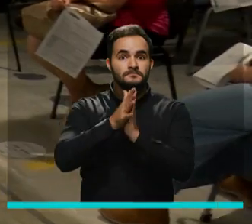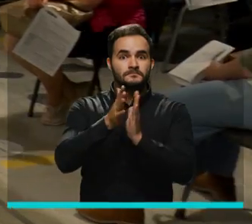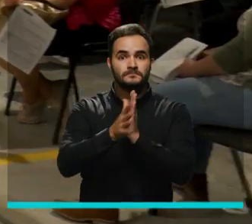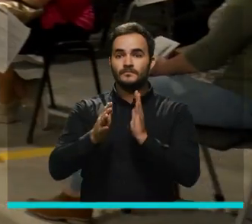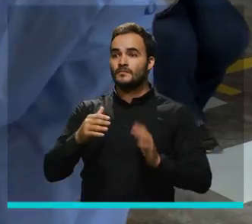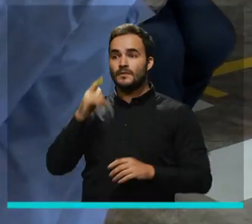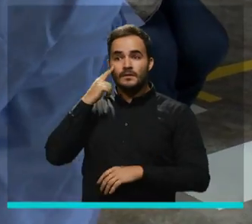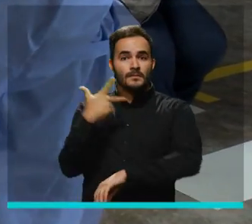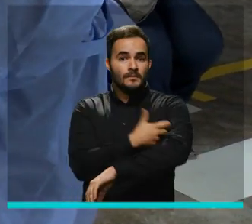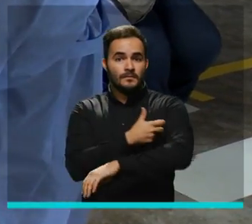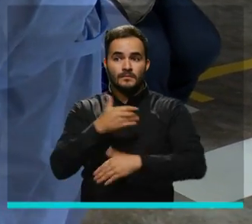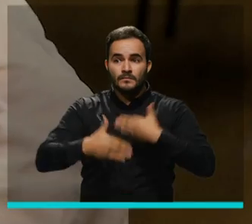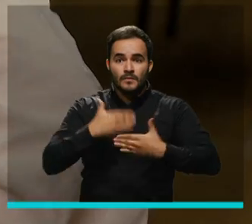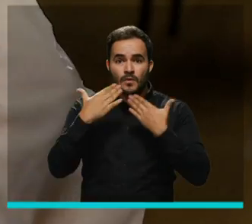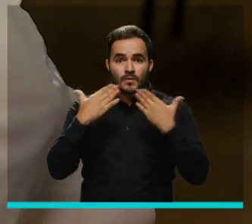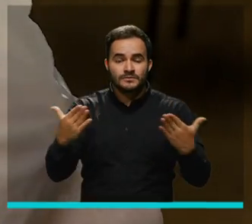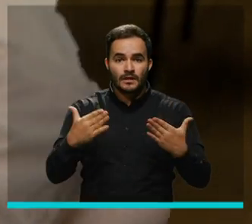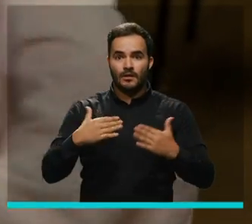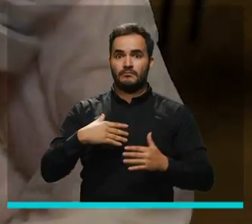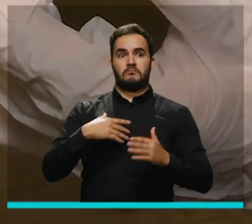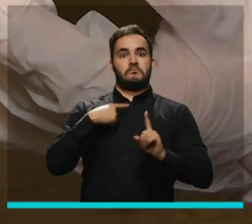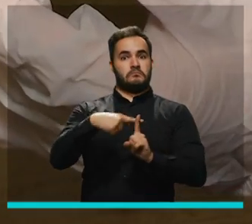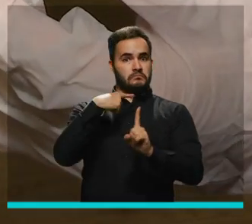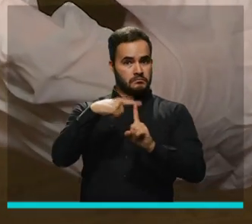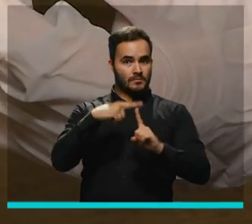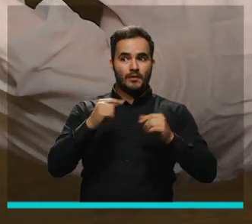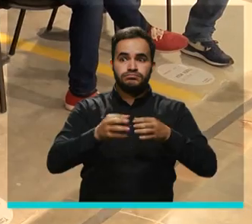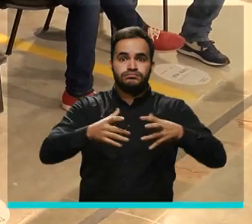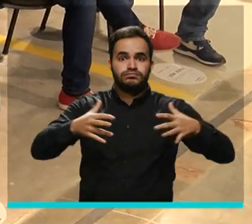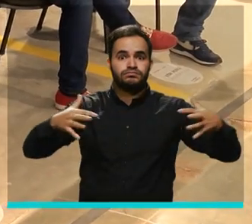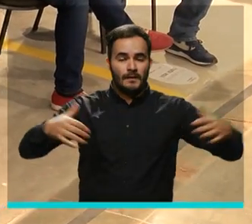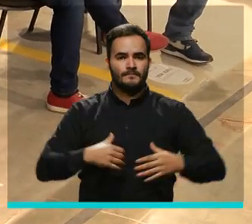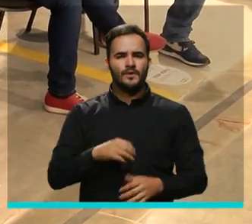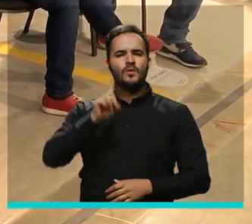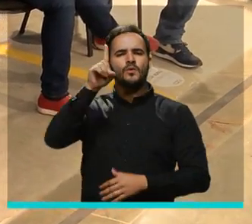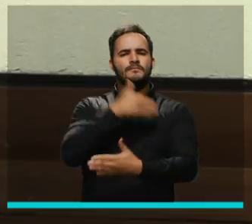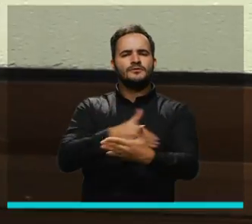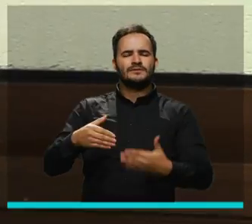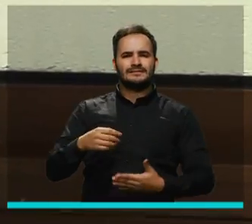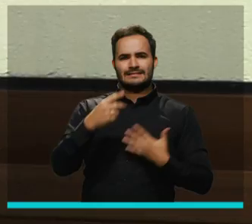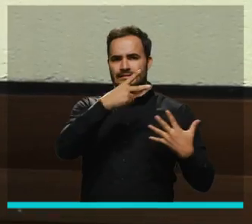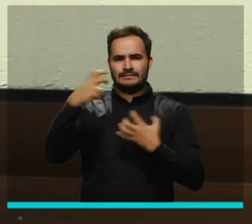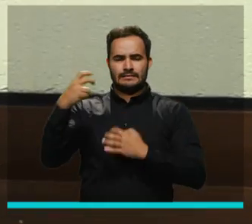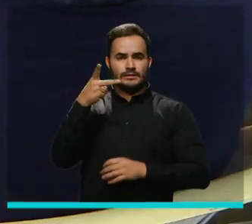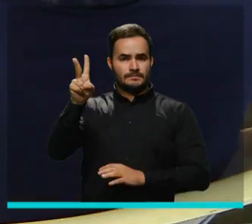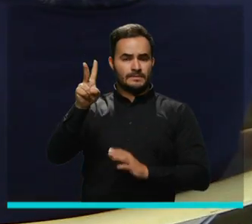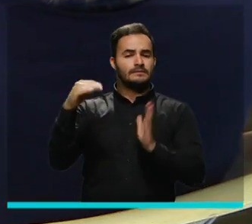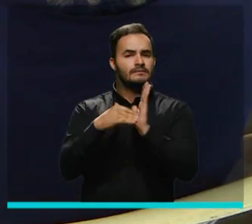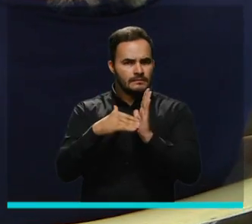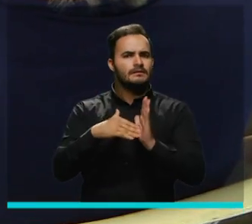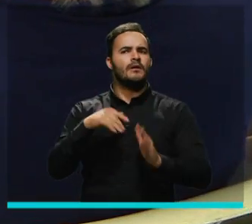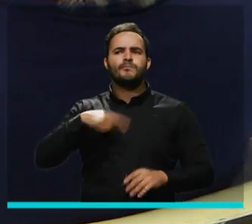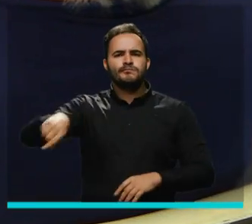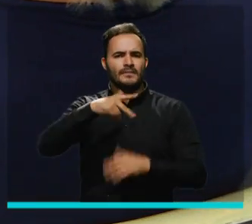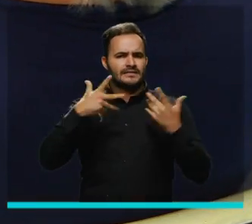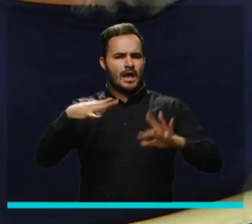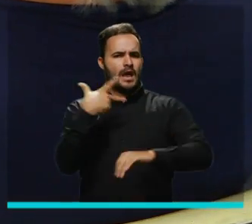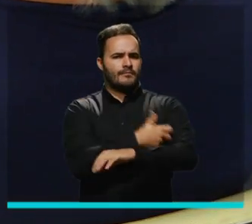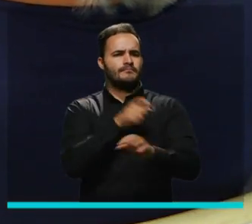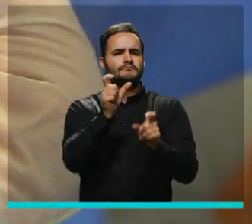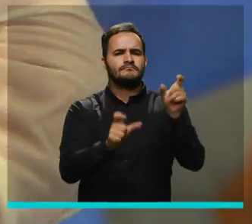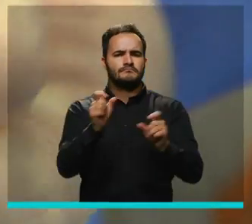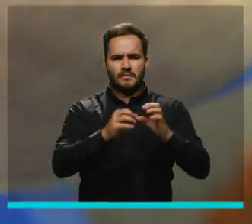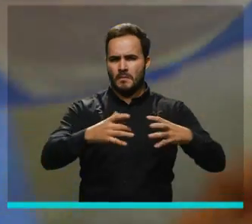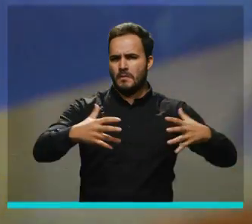Un balance positivo deja el plan de vacunación liderado por la Alcaldía de Medellín. A la fecha,.700.000 dosis contra la COVID